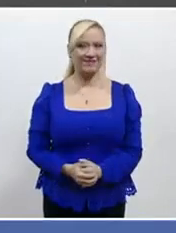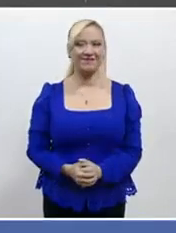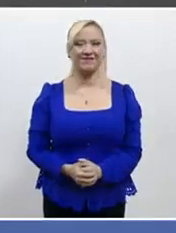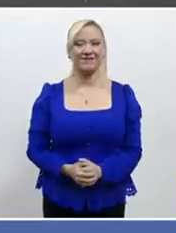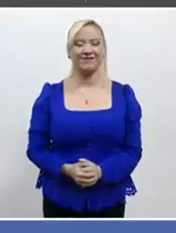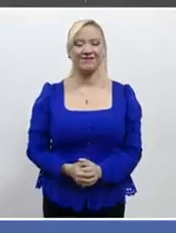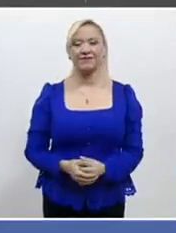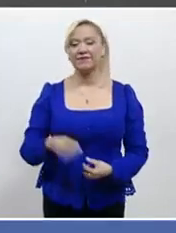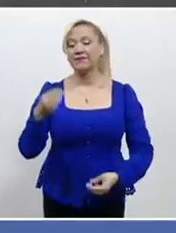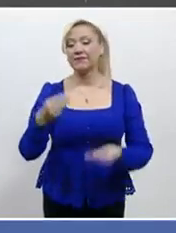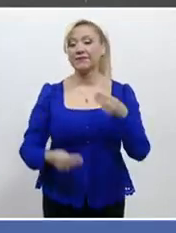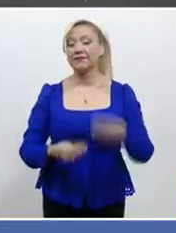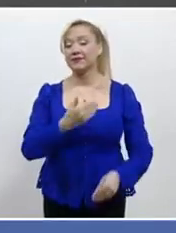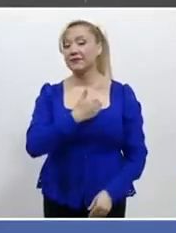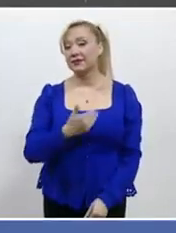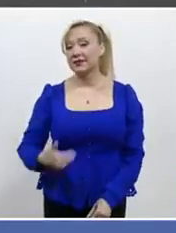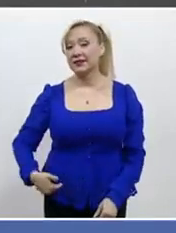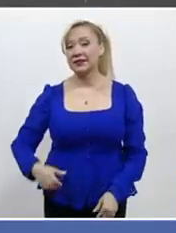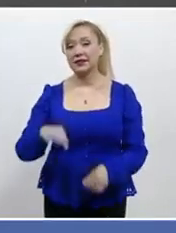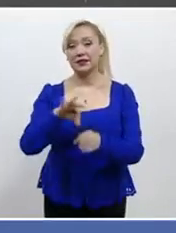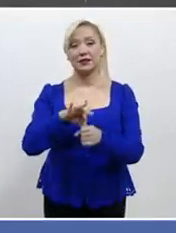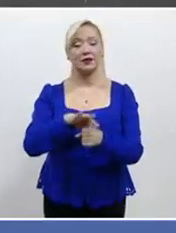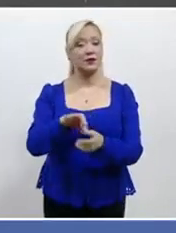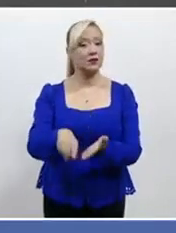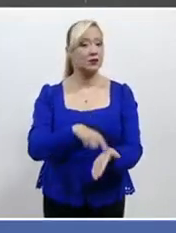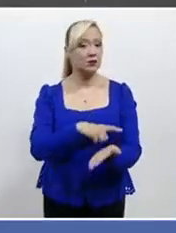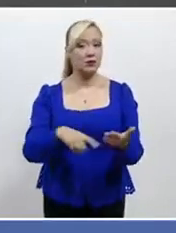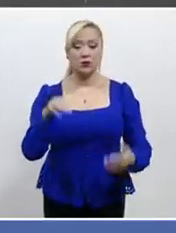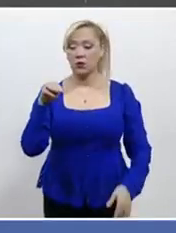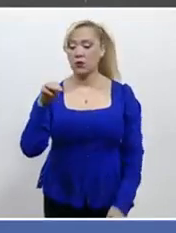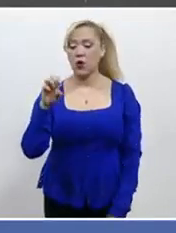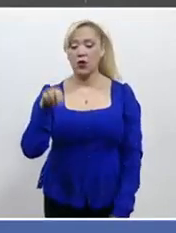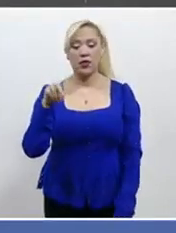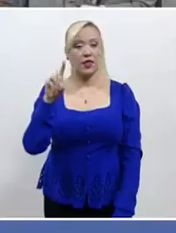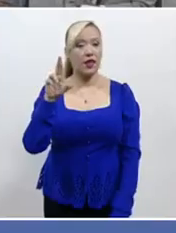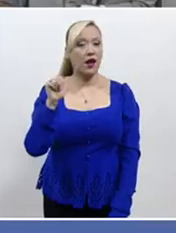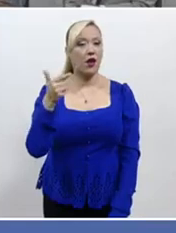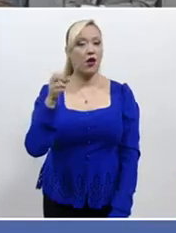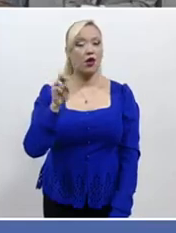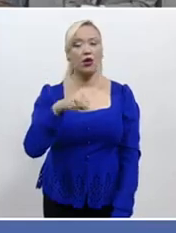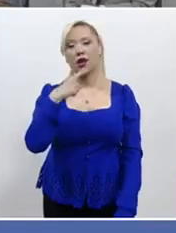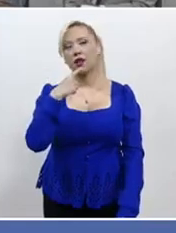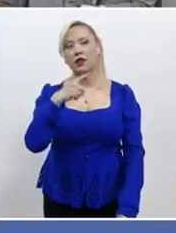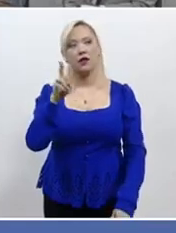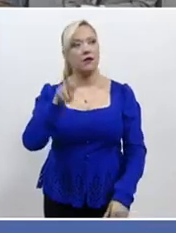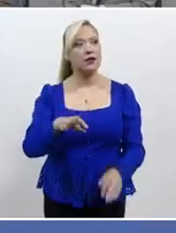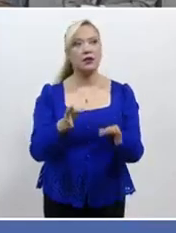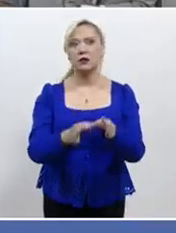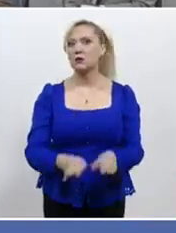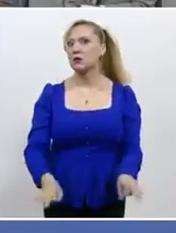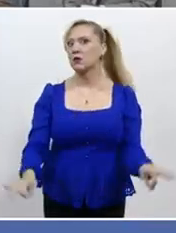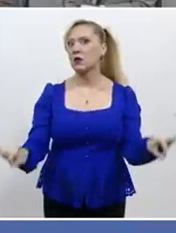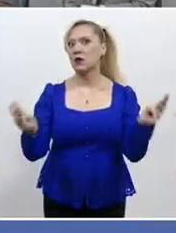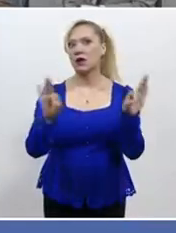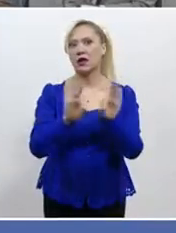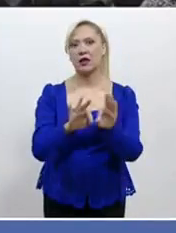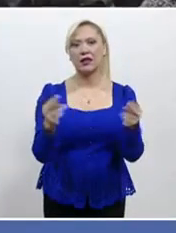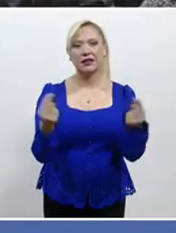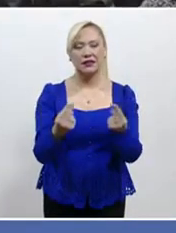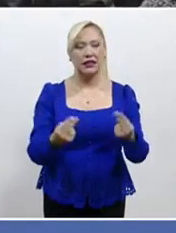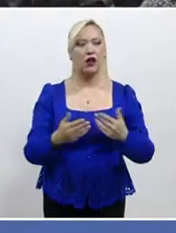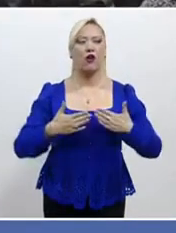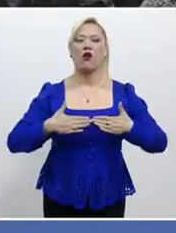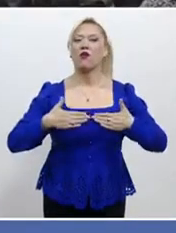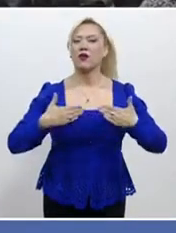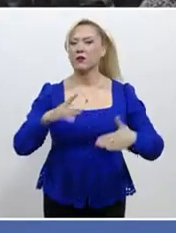El magistrado presidente del Tribunal Electoral, Reyes Rodríguez Mondragón, destacó que es de vital importancia fortalecer la